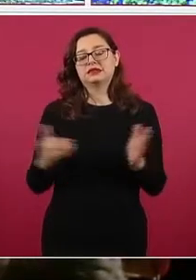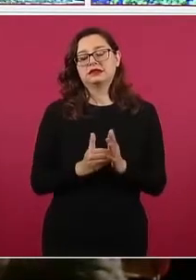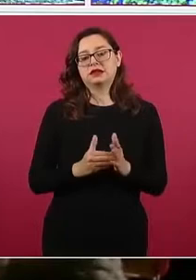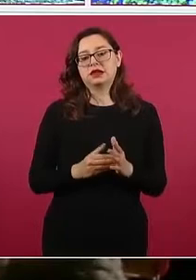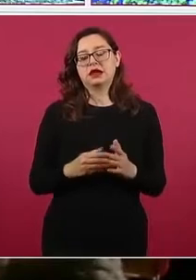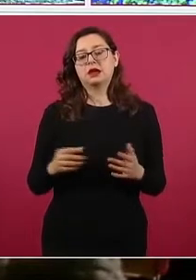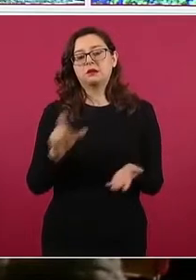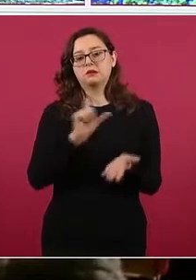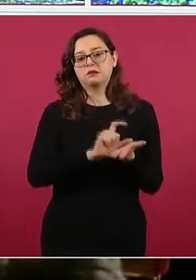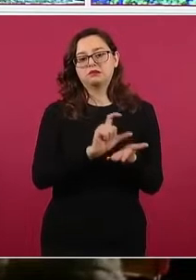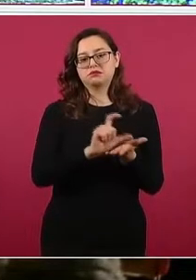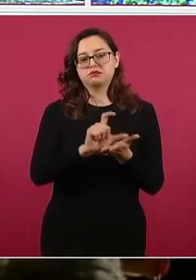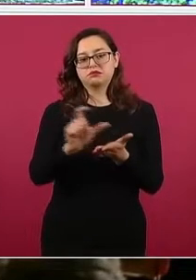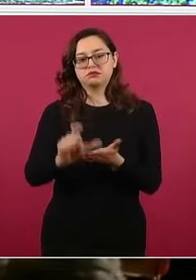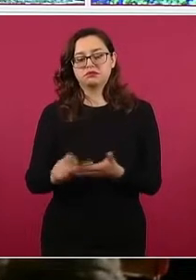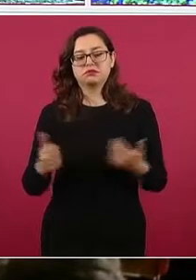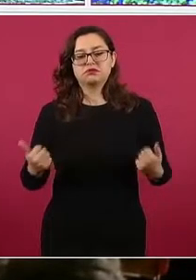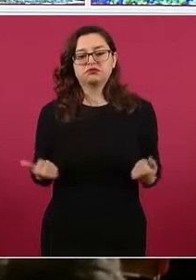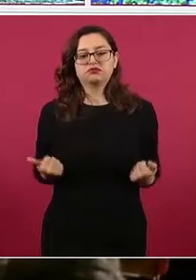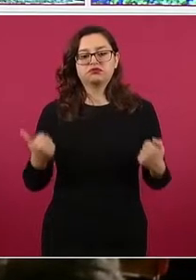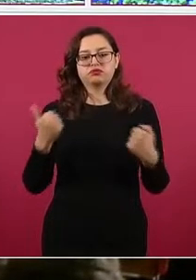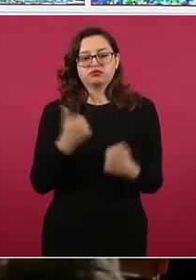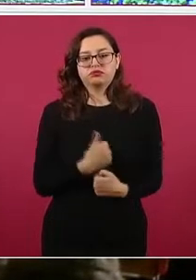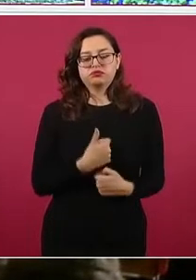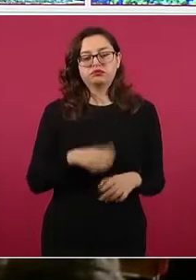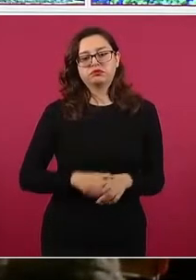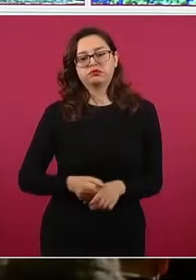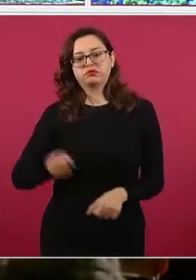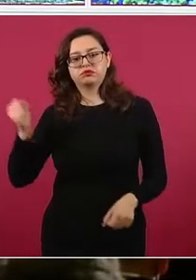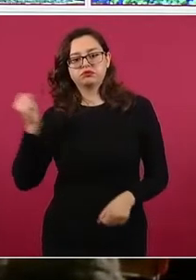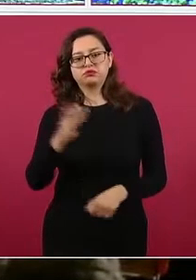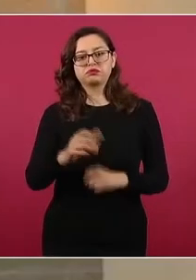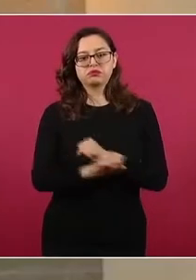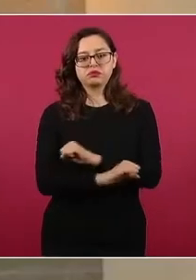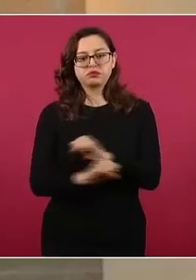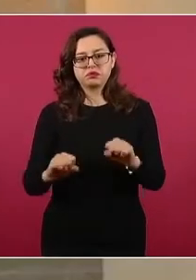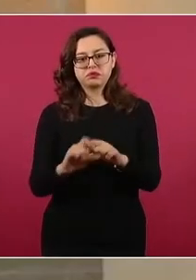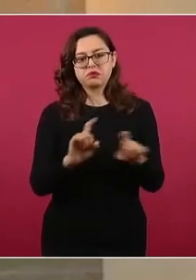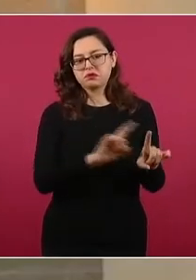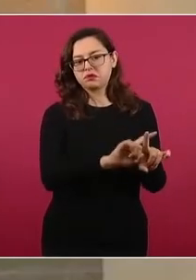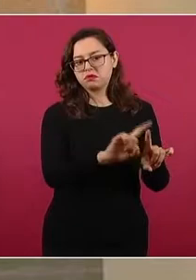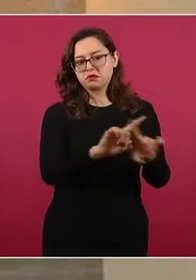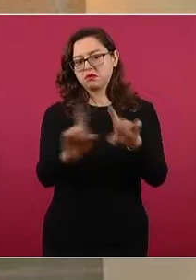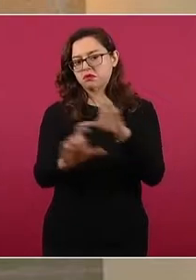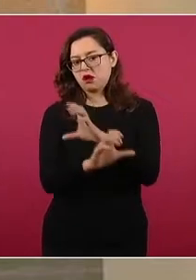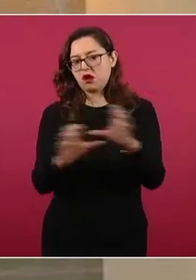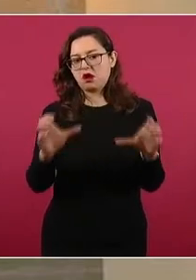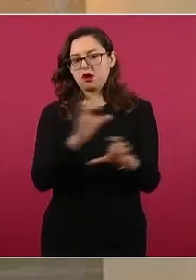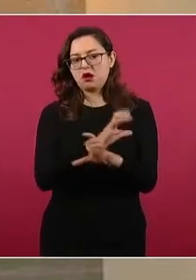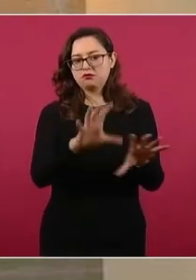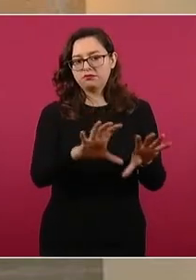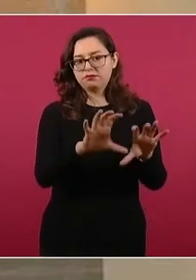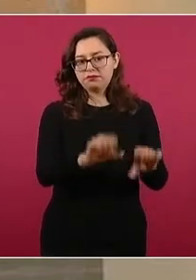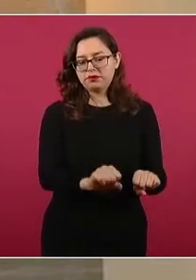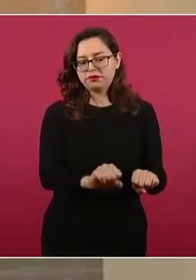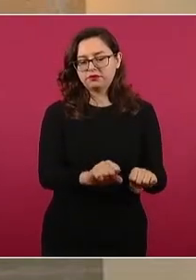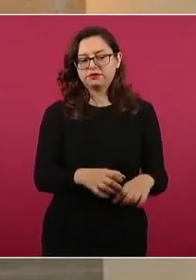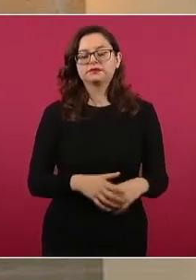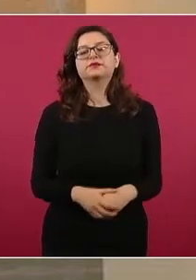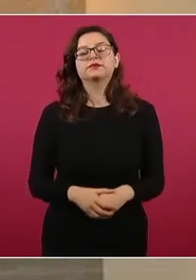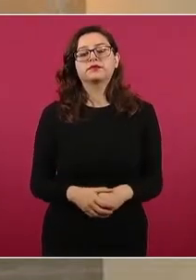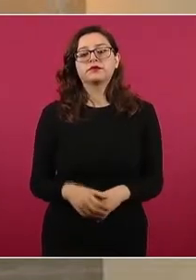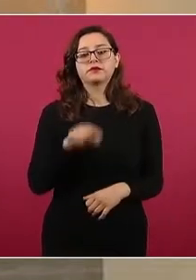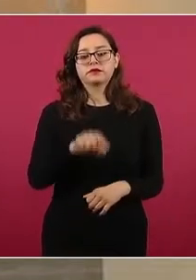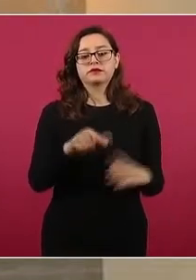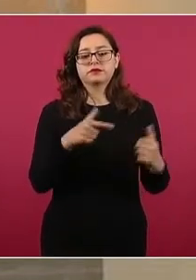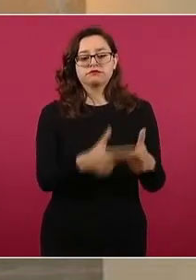chalecos tácticos, lanzagranadas, entre otros sujetos. Y este grupo delictivo disputa